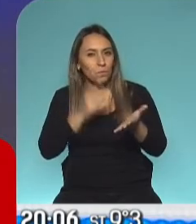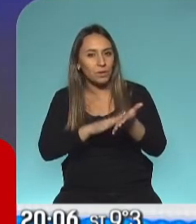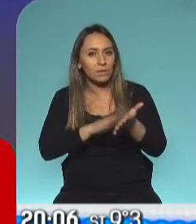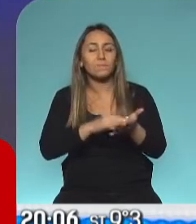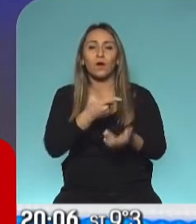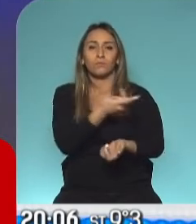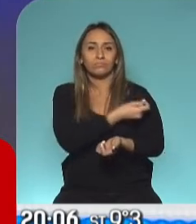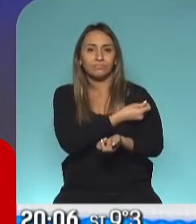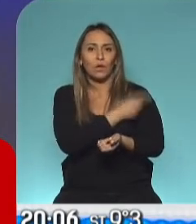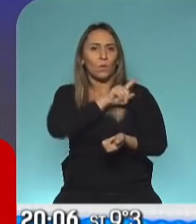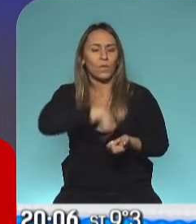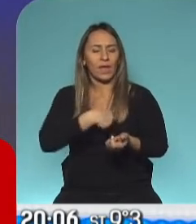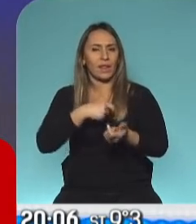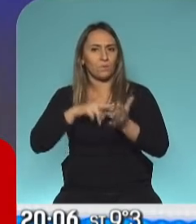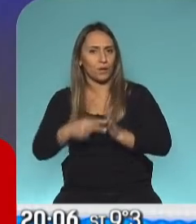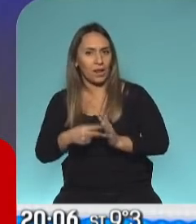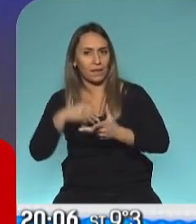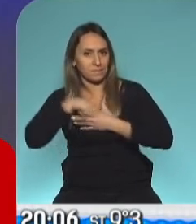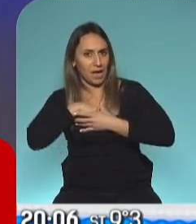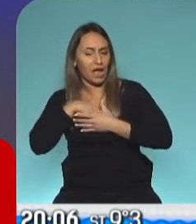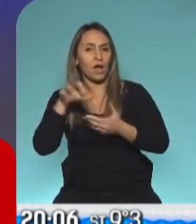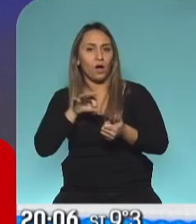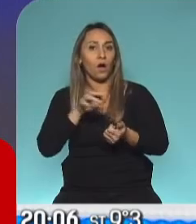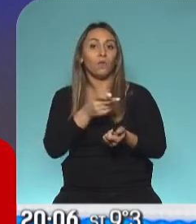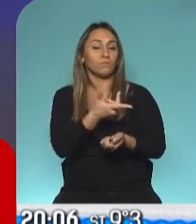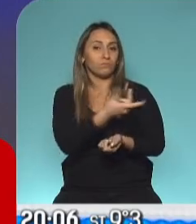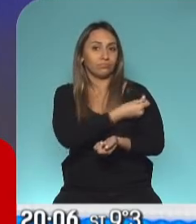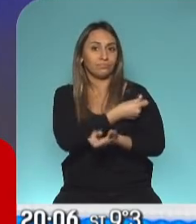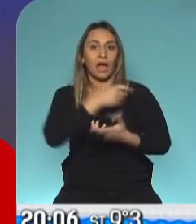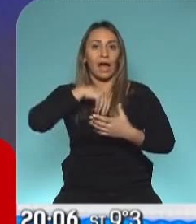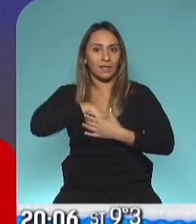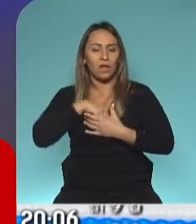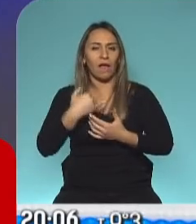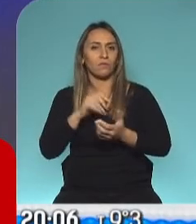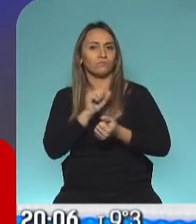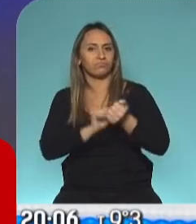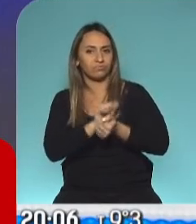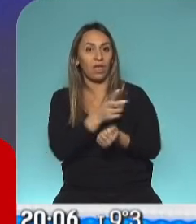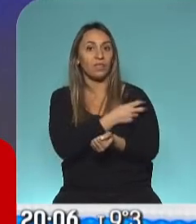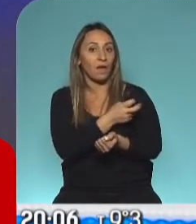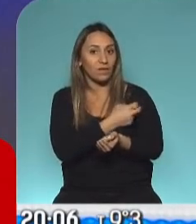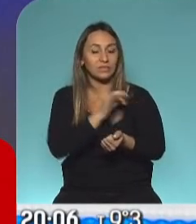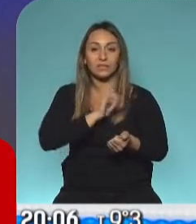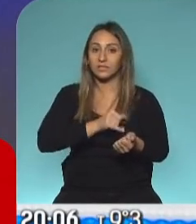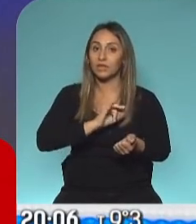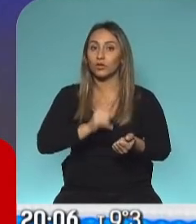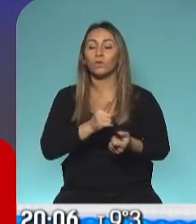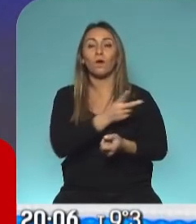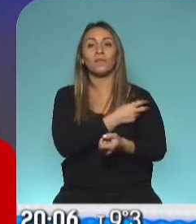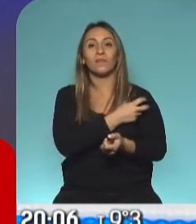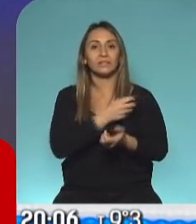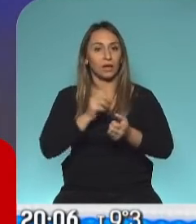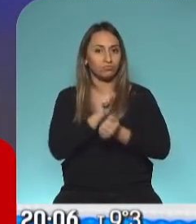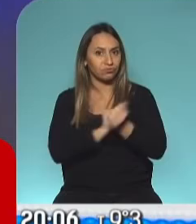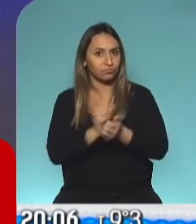muchos efectos indeseables, si genera anticuerpos, que es lo que han demostrado. Si esos anticuerpos son útiles, que es también lo que